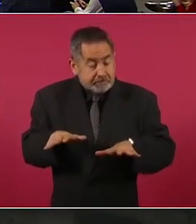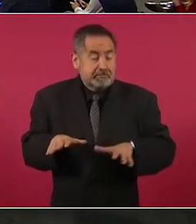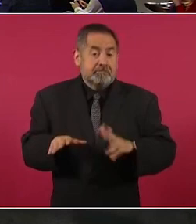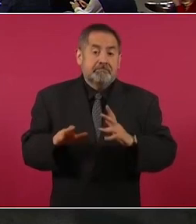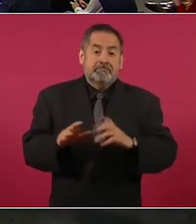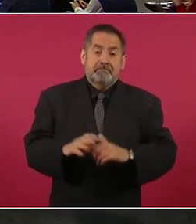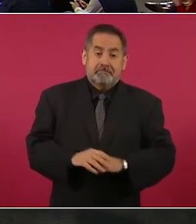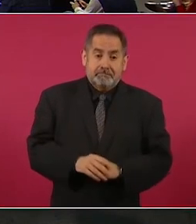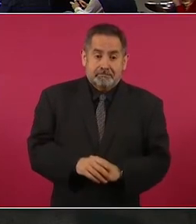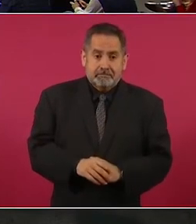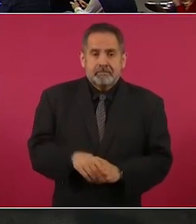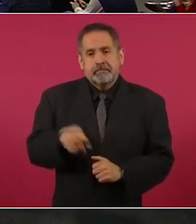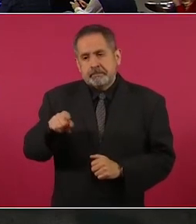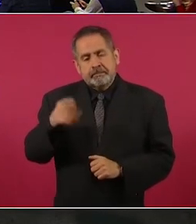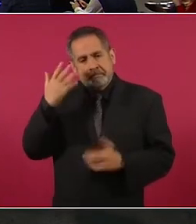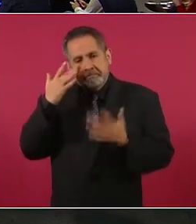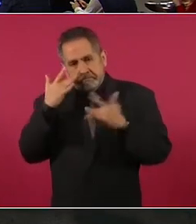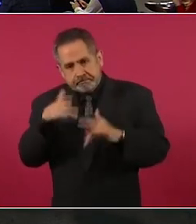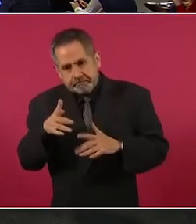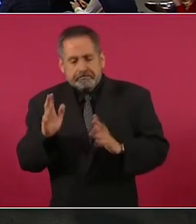Ah, cuando él renuncia.